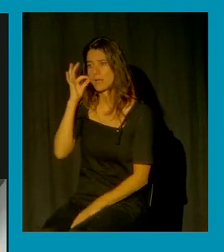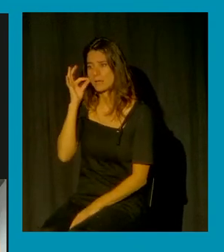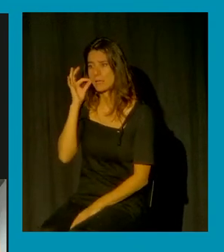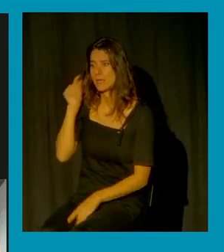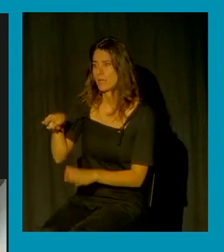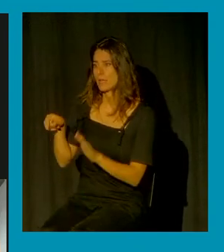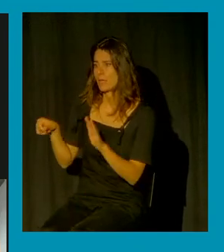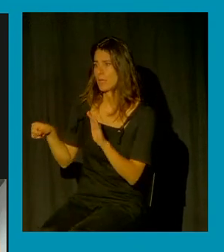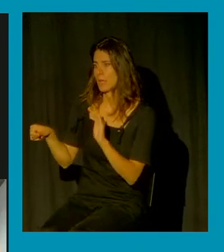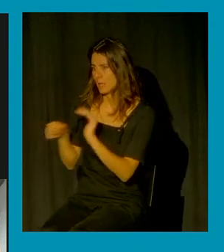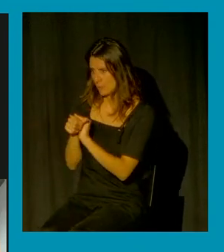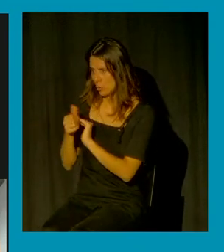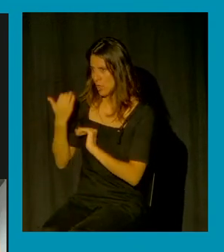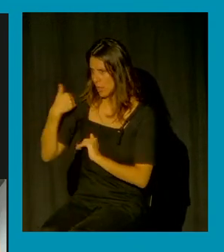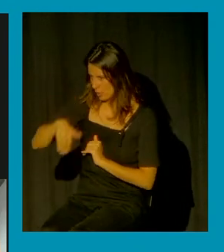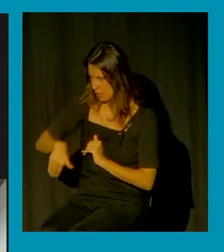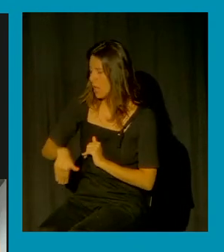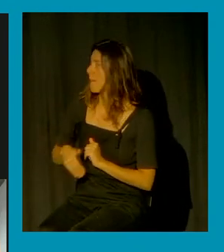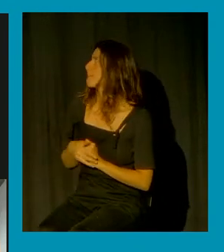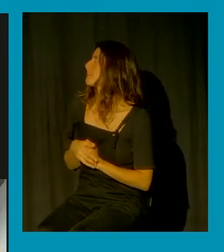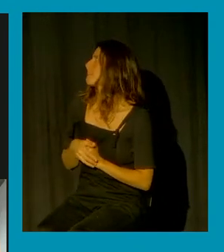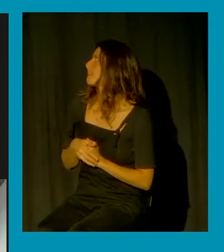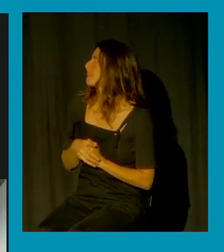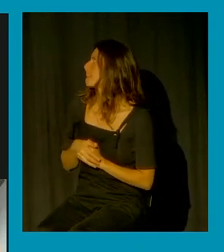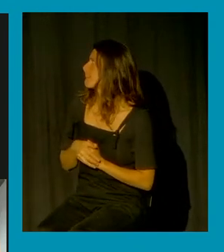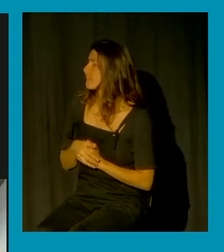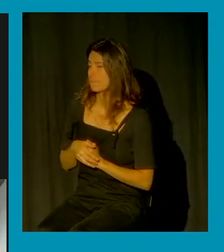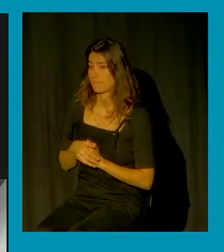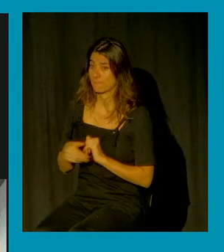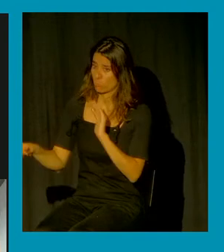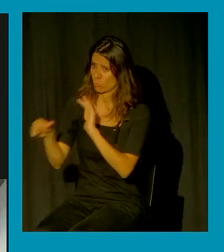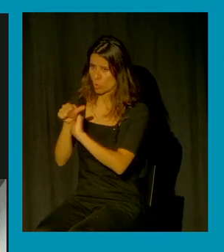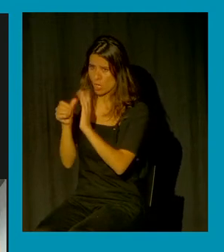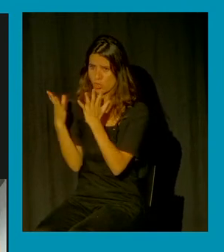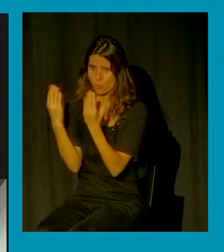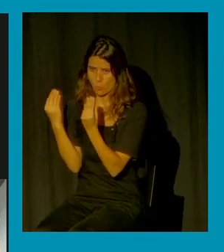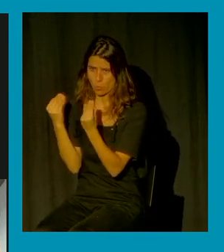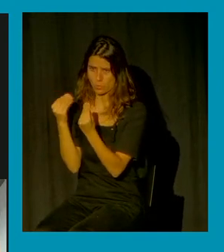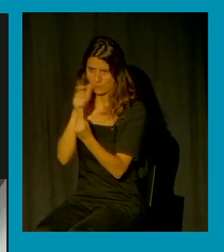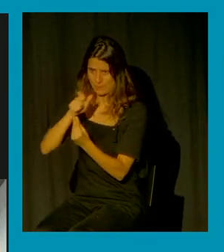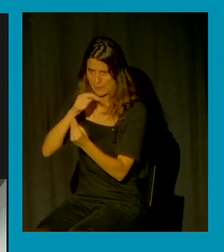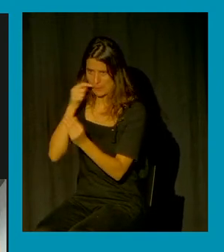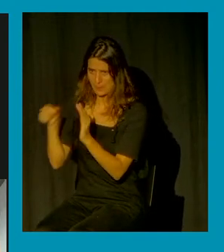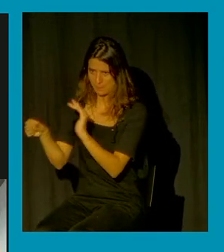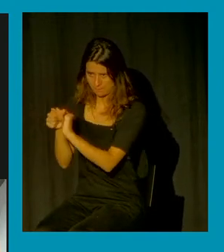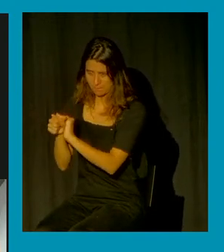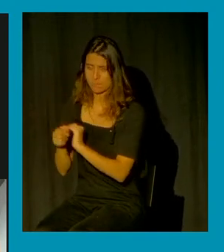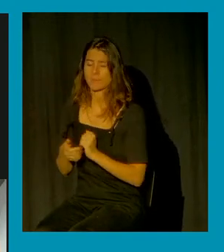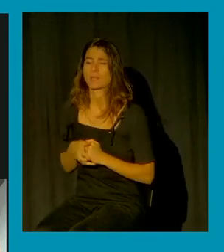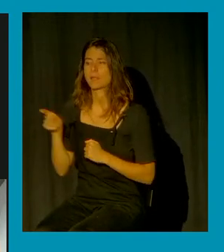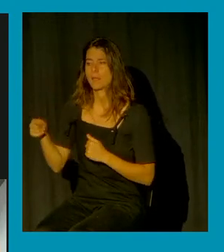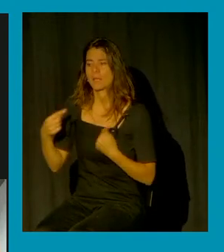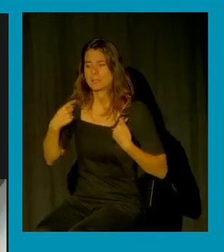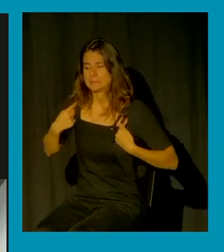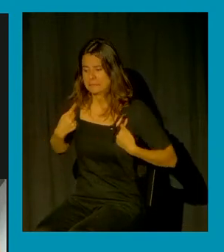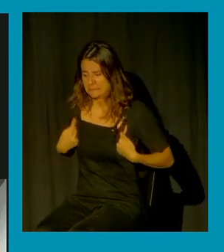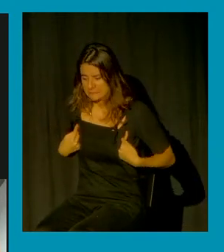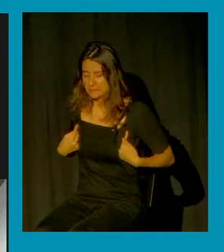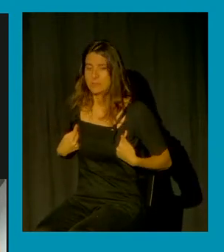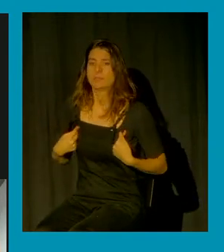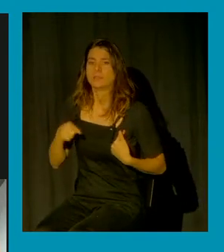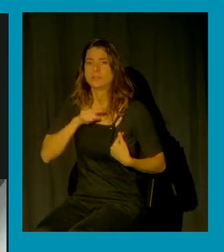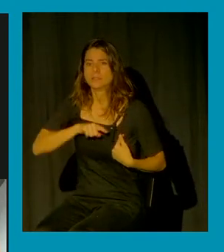Fermín en la violación múltiple ¿no? la que ella decía que se encontraba que aseguró sentirse muy sucia con recuerdos